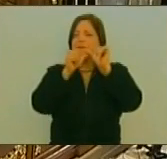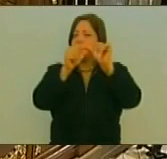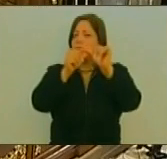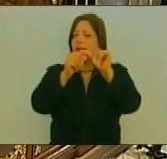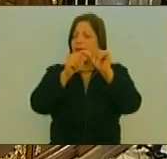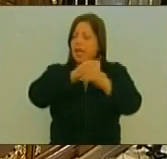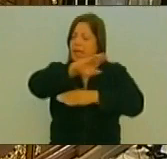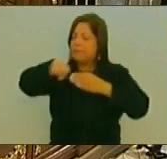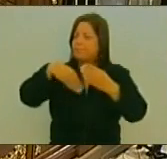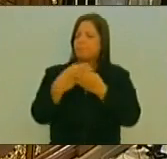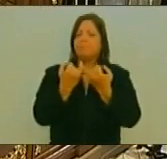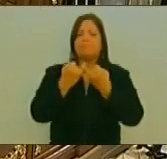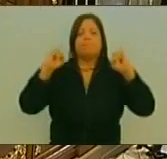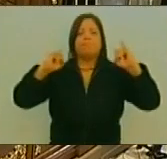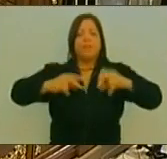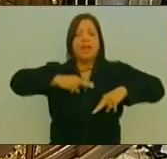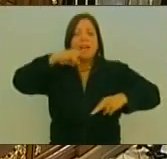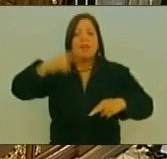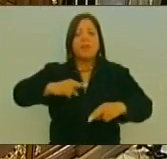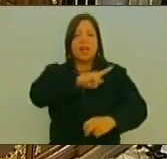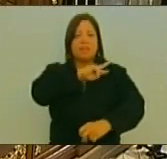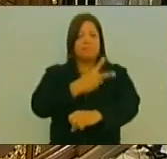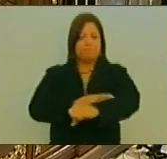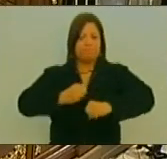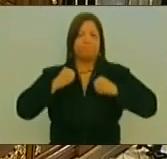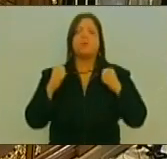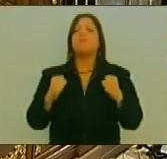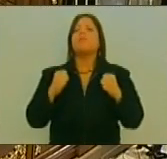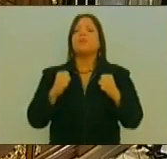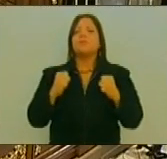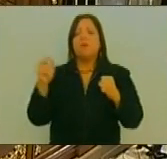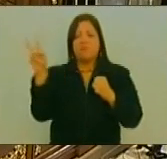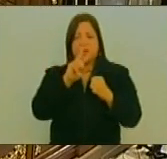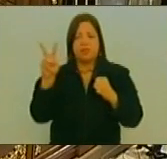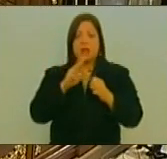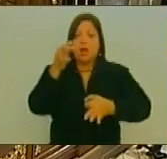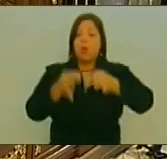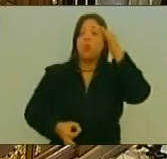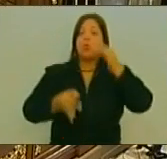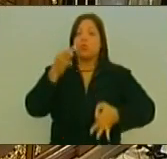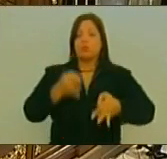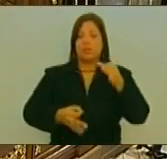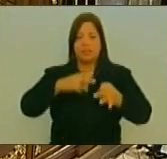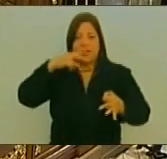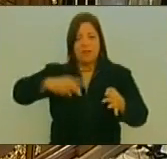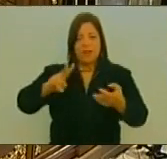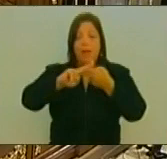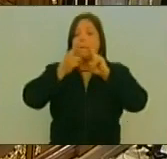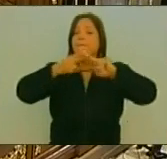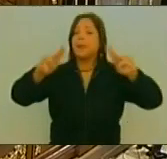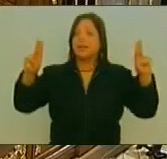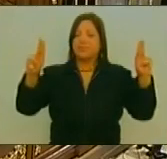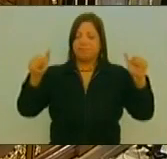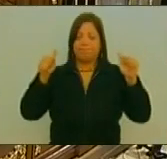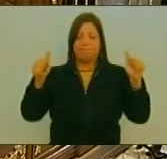Soberana Para ser Realmente Independiente Para que Haya Justicia Y para que Haya Paz